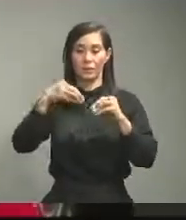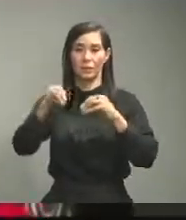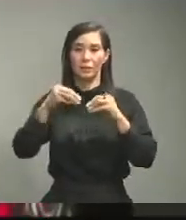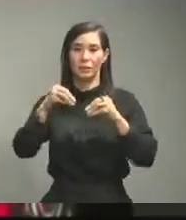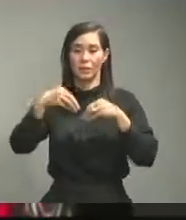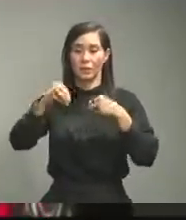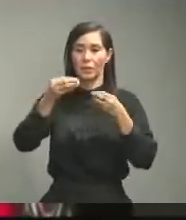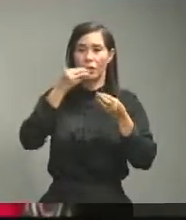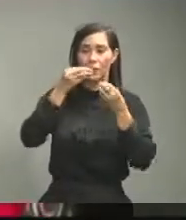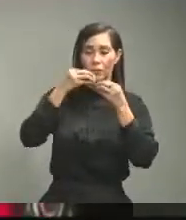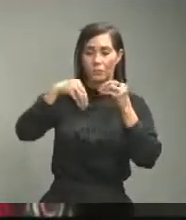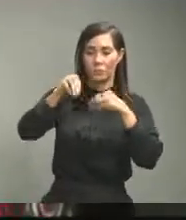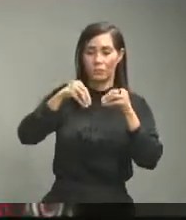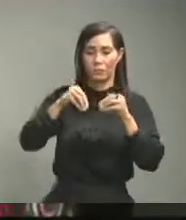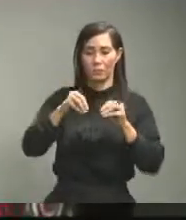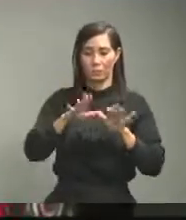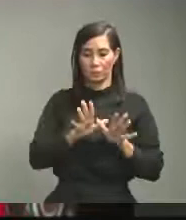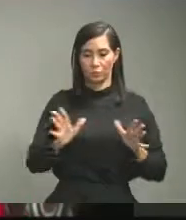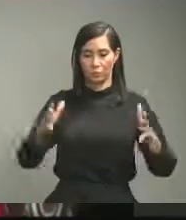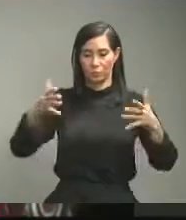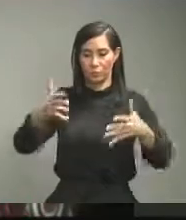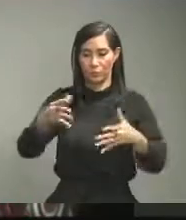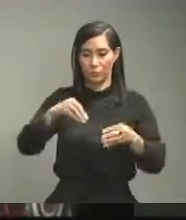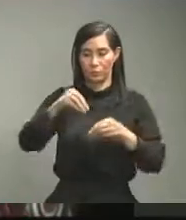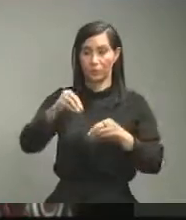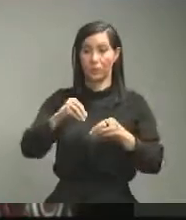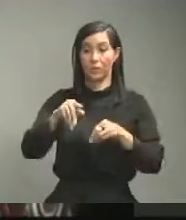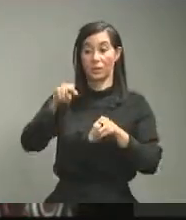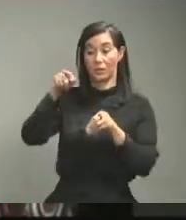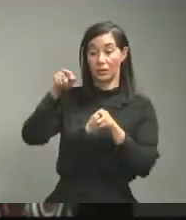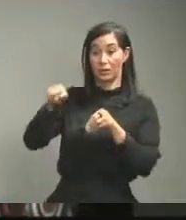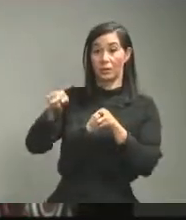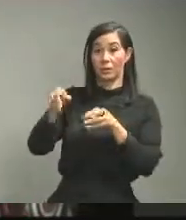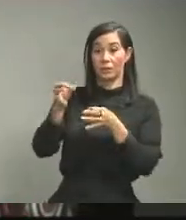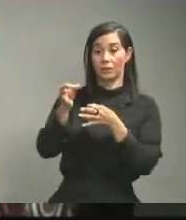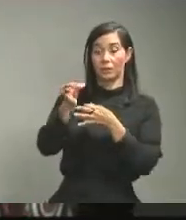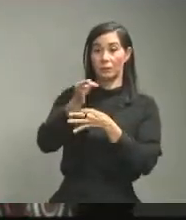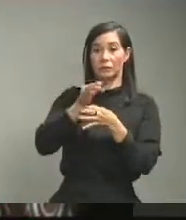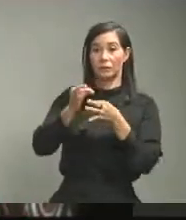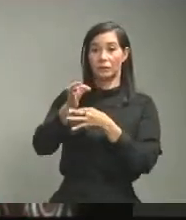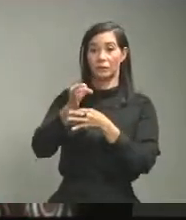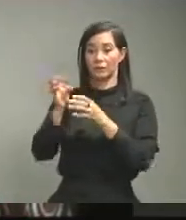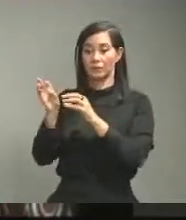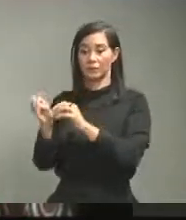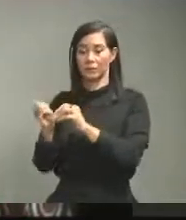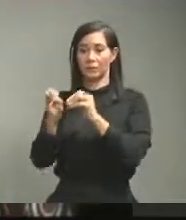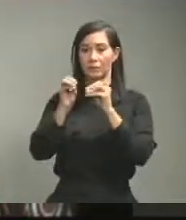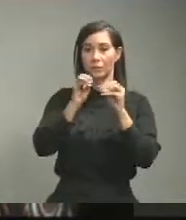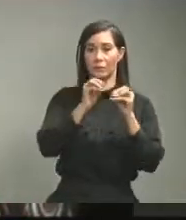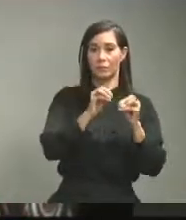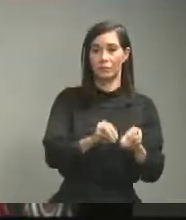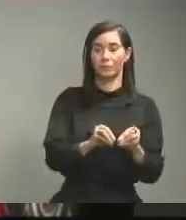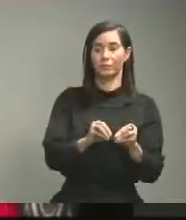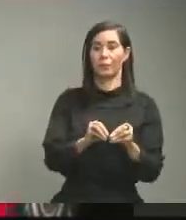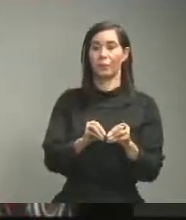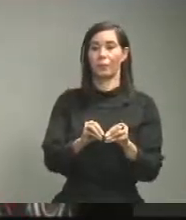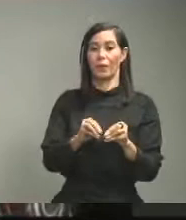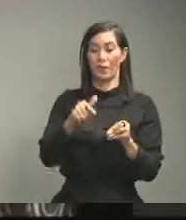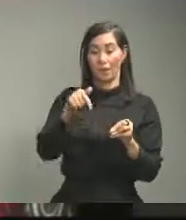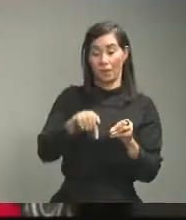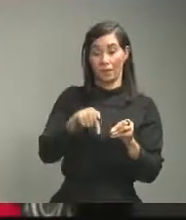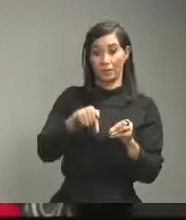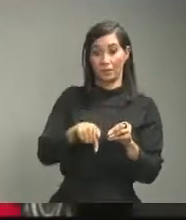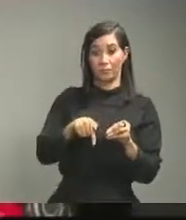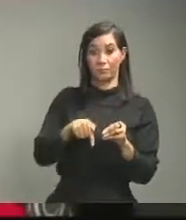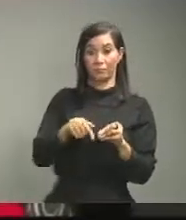colmados precisamente son traídos de la provincia de Duarte mayoría del municipio San Francisco de Amacorís al